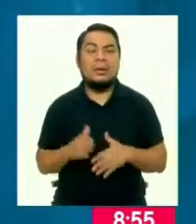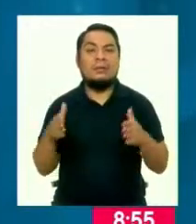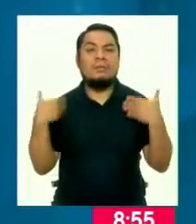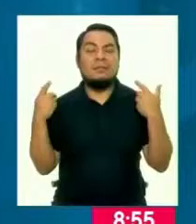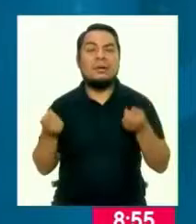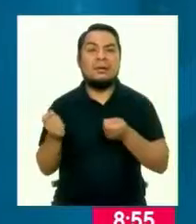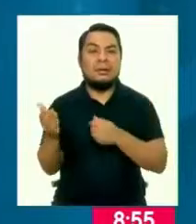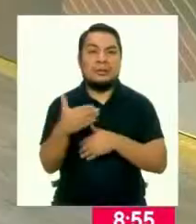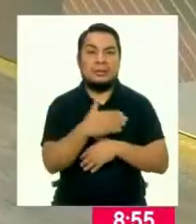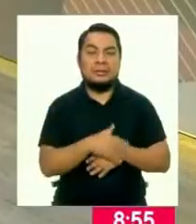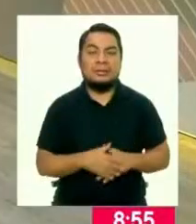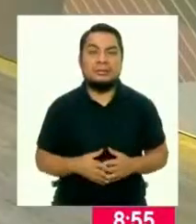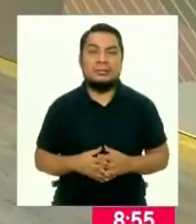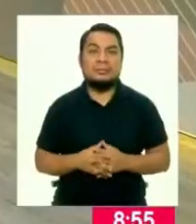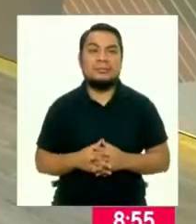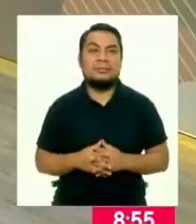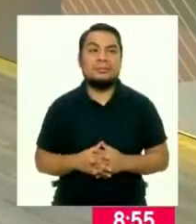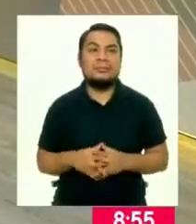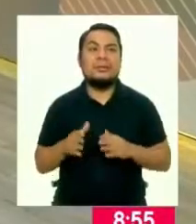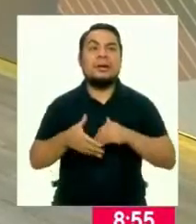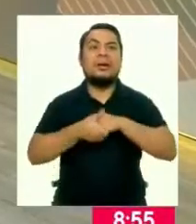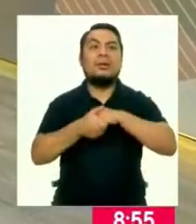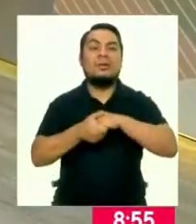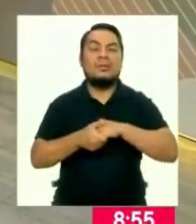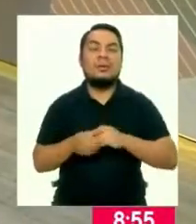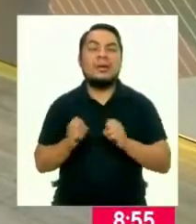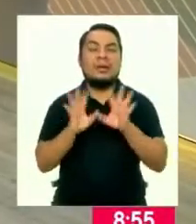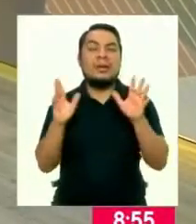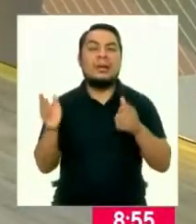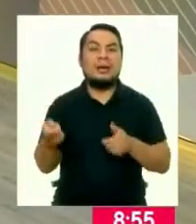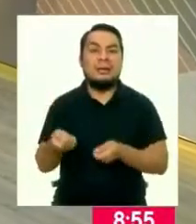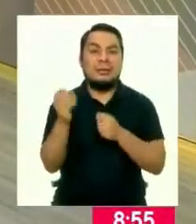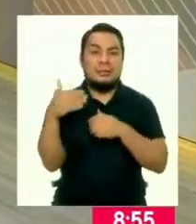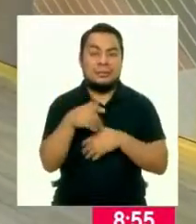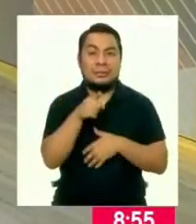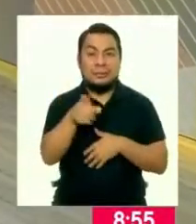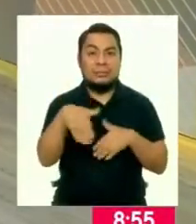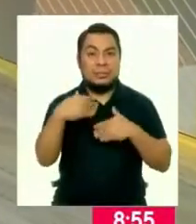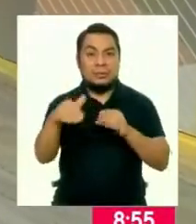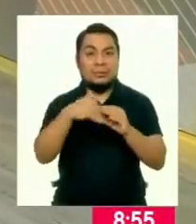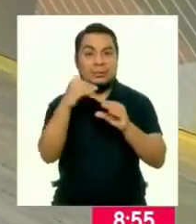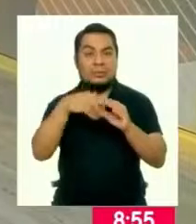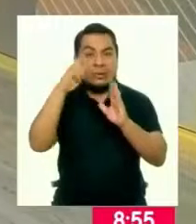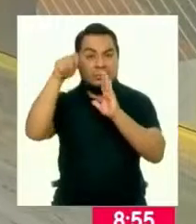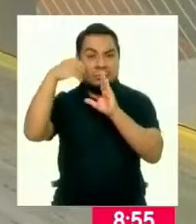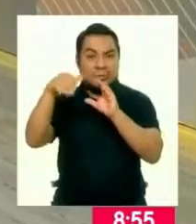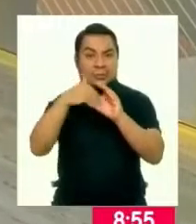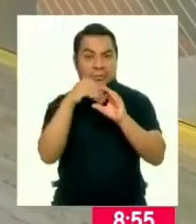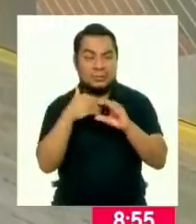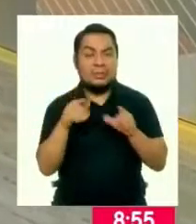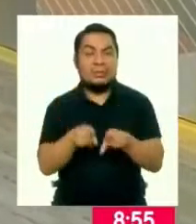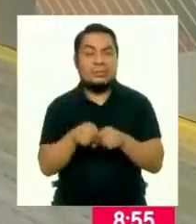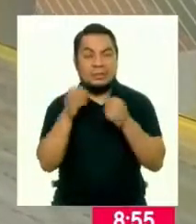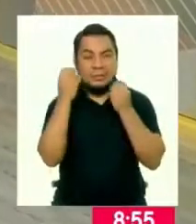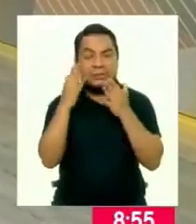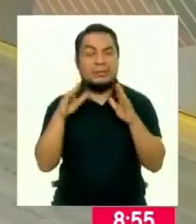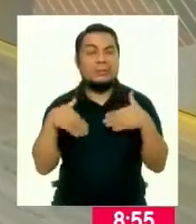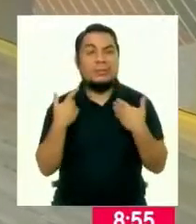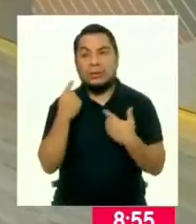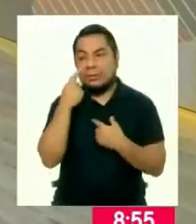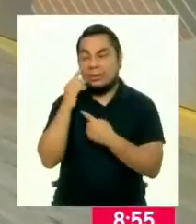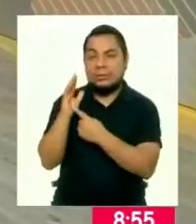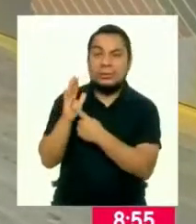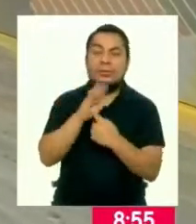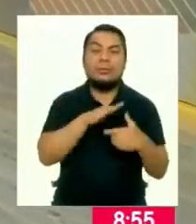Pescador! Ahí está el saludo por el Día del Pescador. Bien, ustedes nos pueden hacer llegar sus videos y también información que podemos dar a